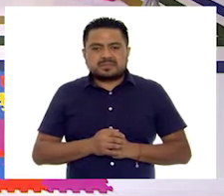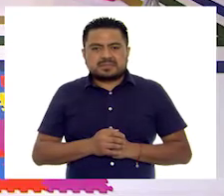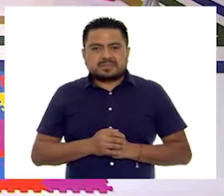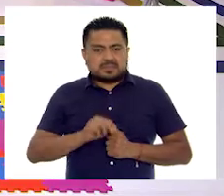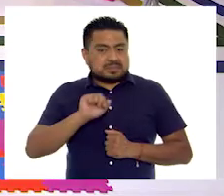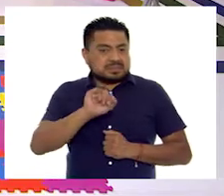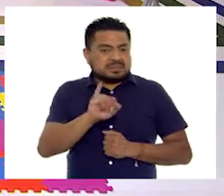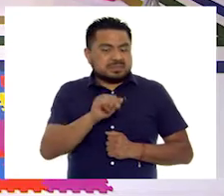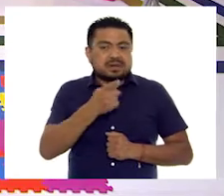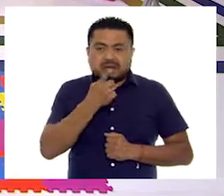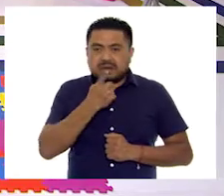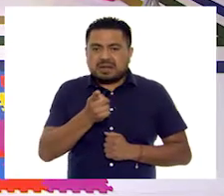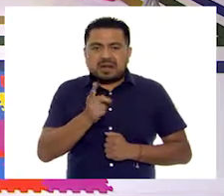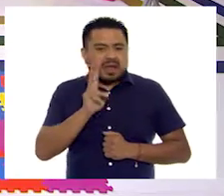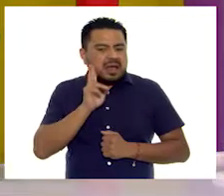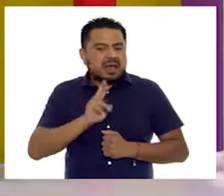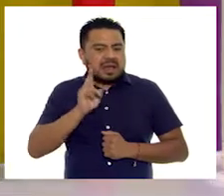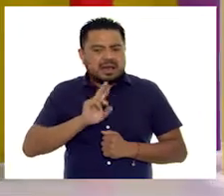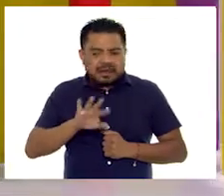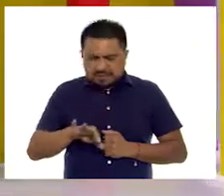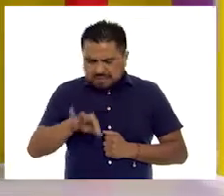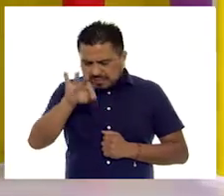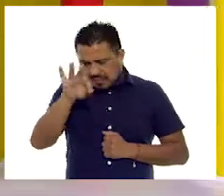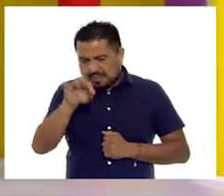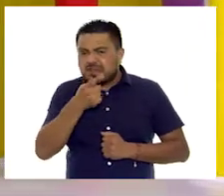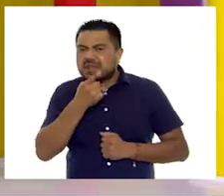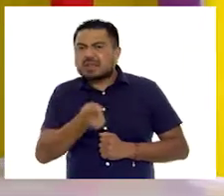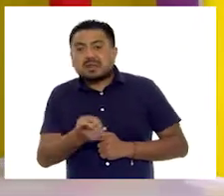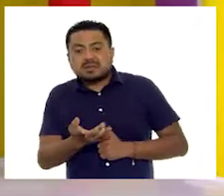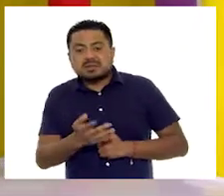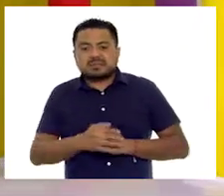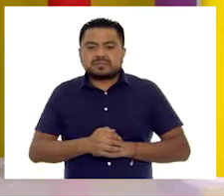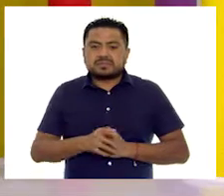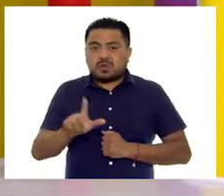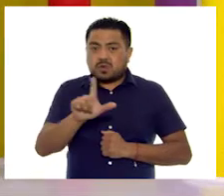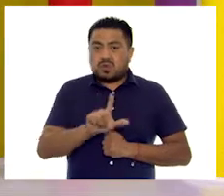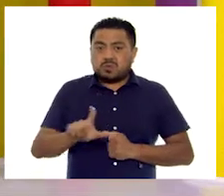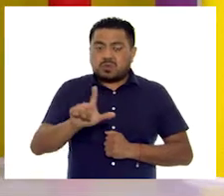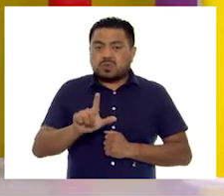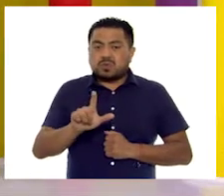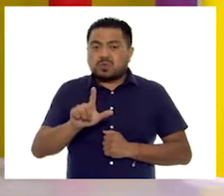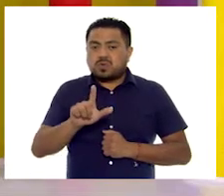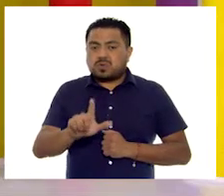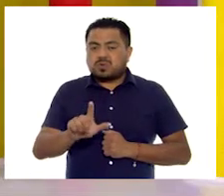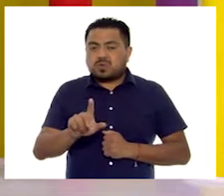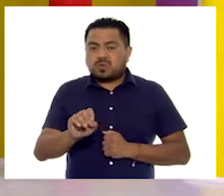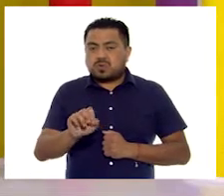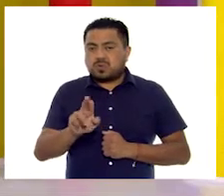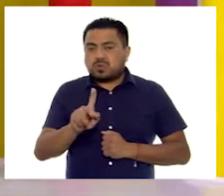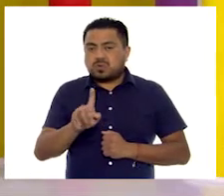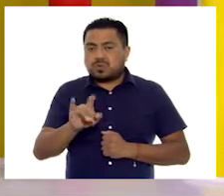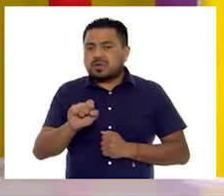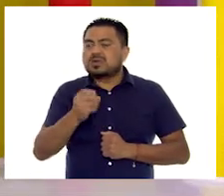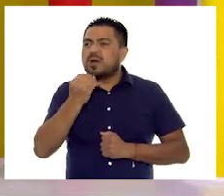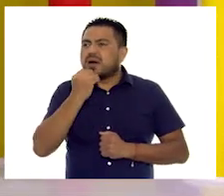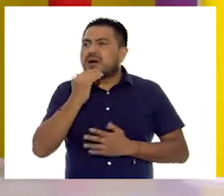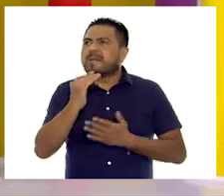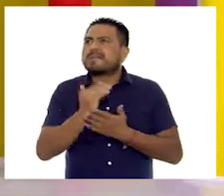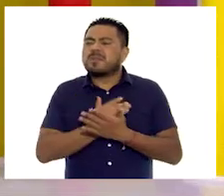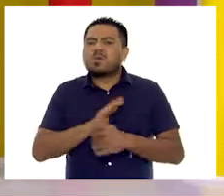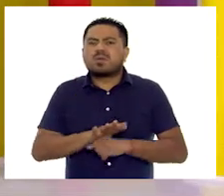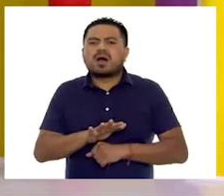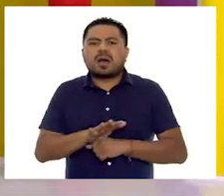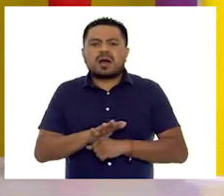Ajá. Y veremos... ¿Y qué nos dice? Ah, Lourdes dice que el alimento que se consumía menos